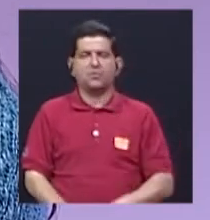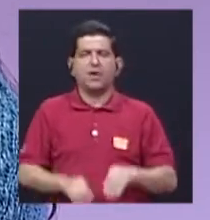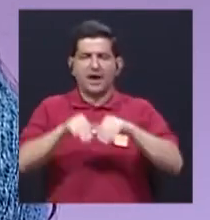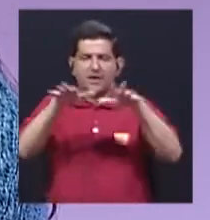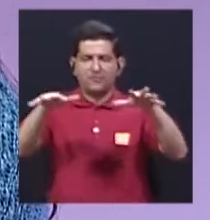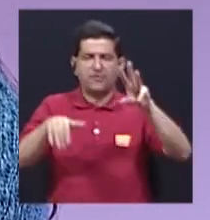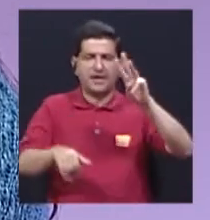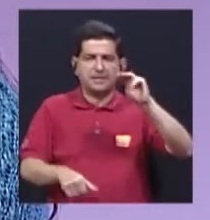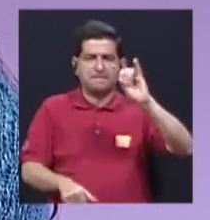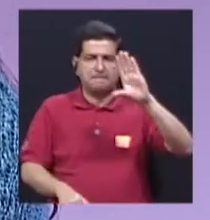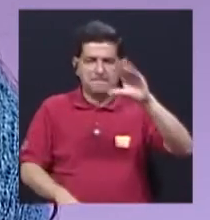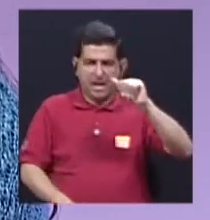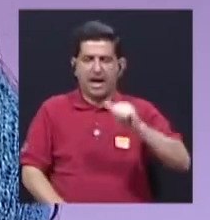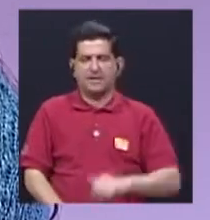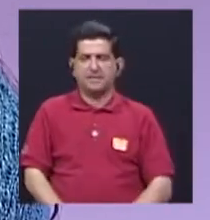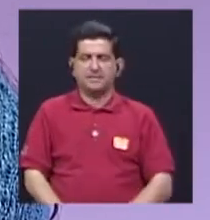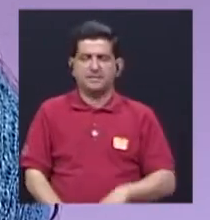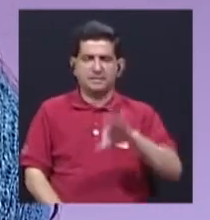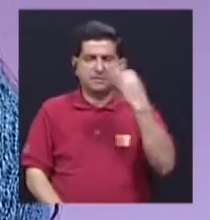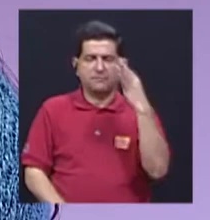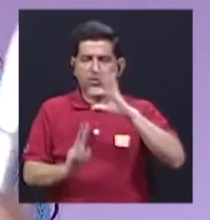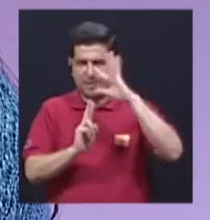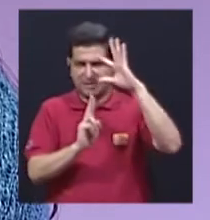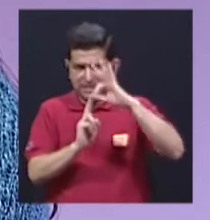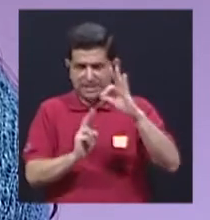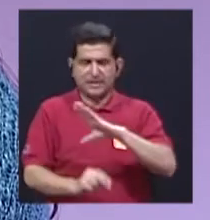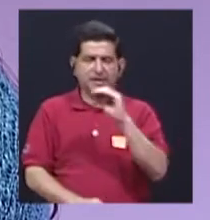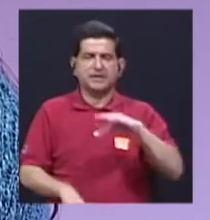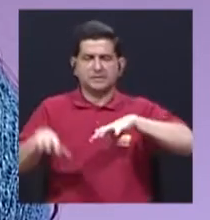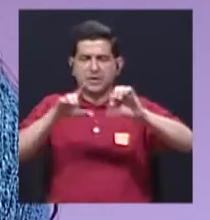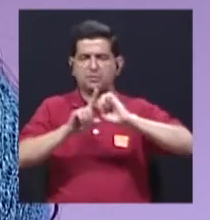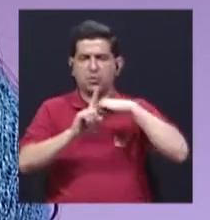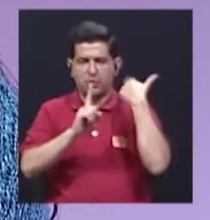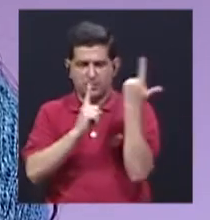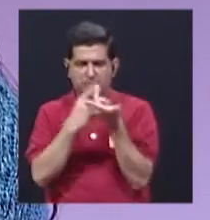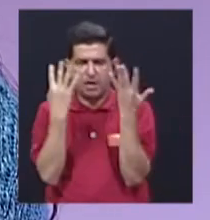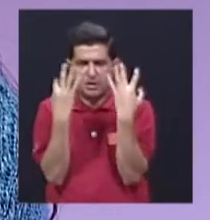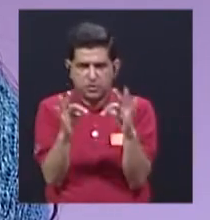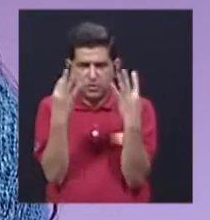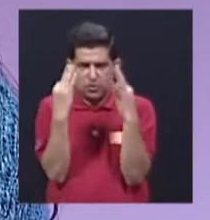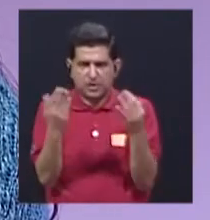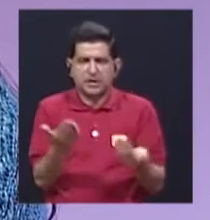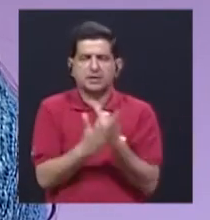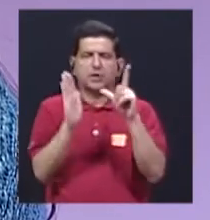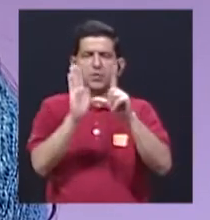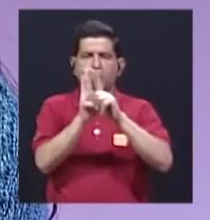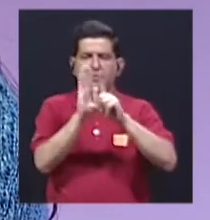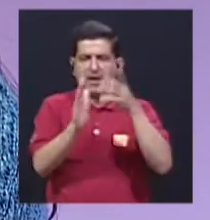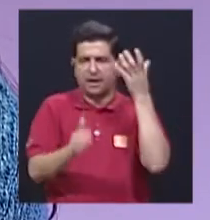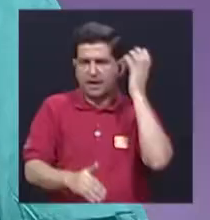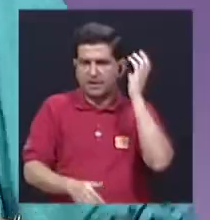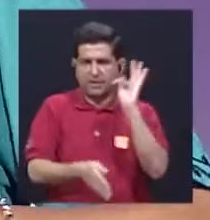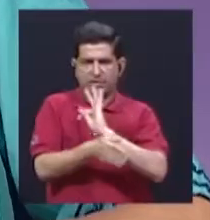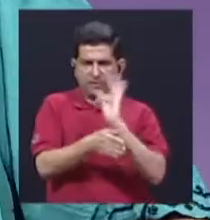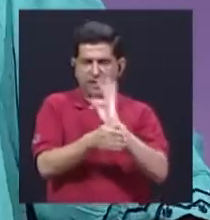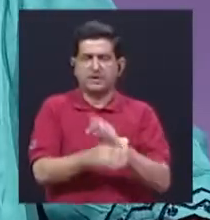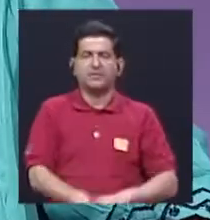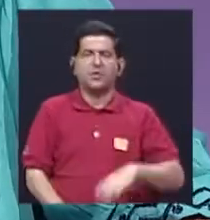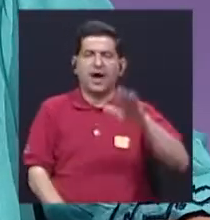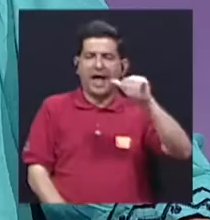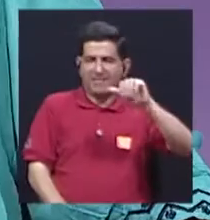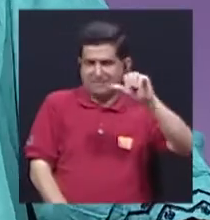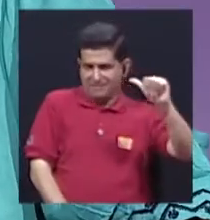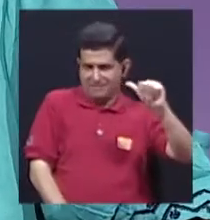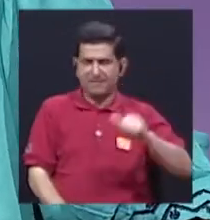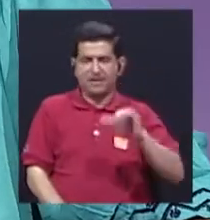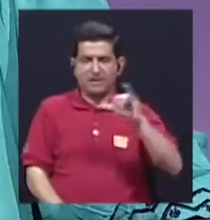MICA, de medios alternativos y del movimiento social que busca una nueva ley de radio y televisión. Y Andrea Alvarado,